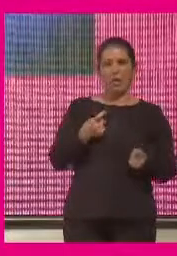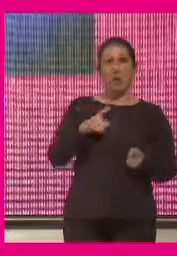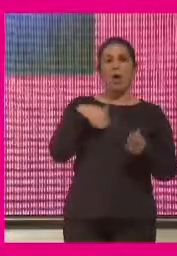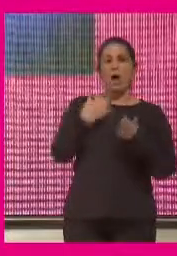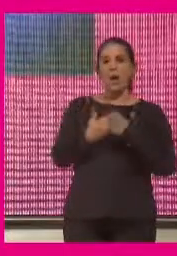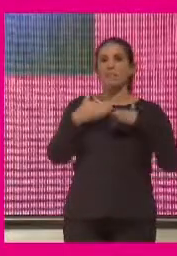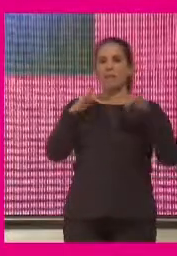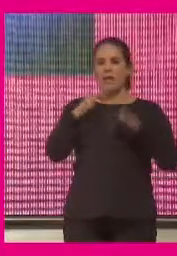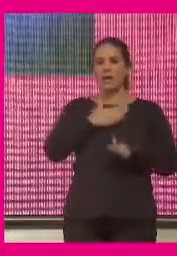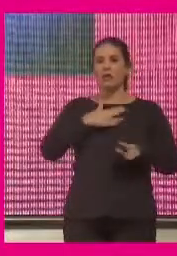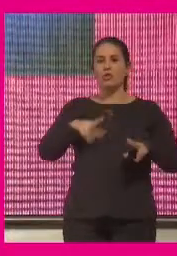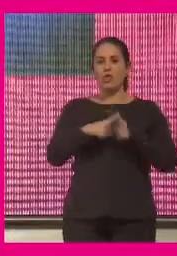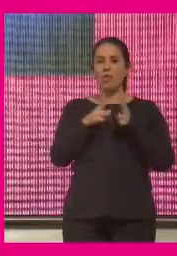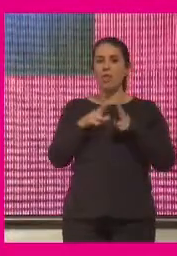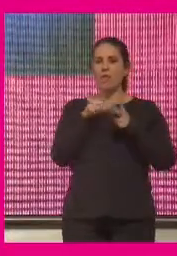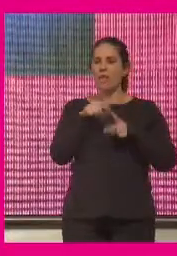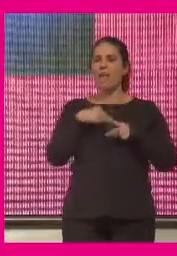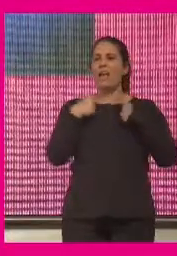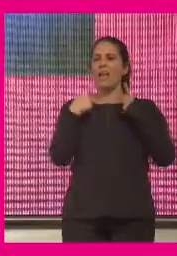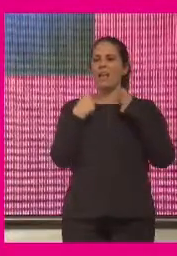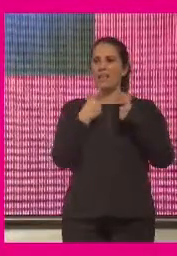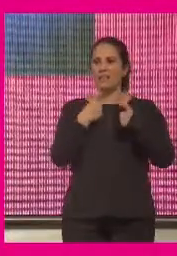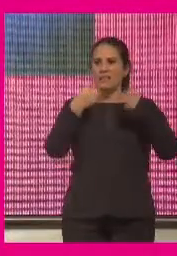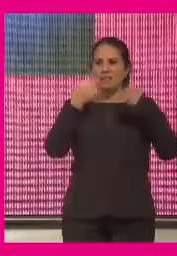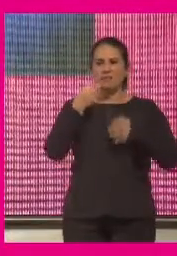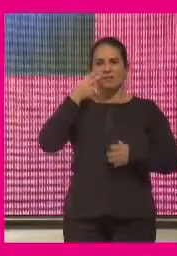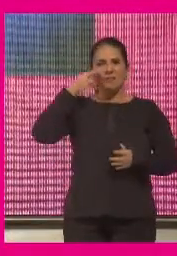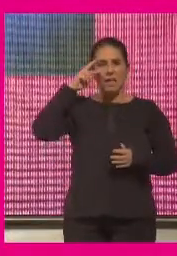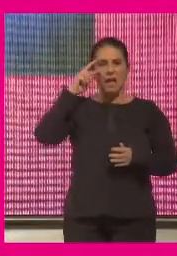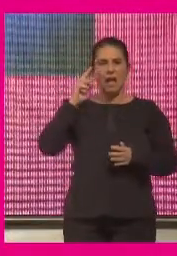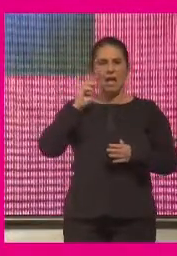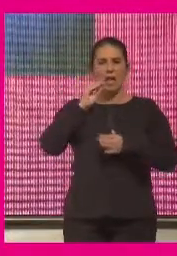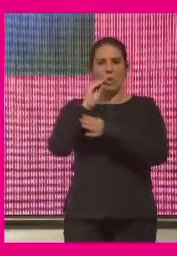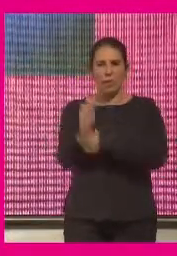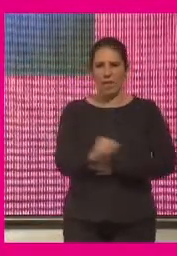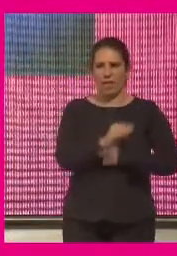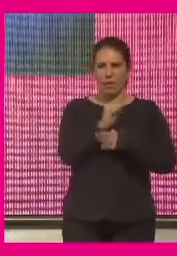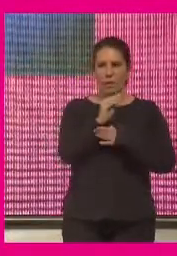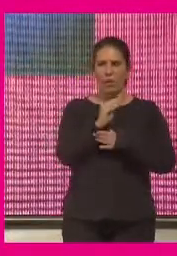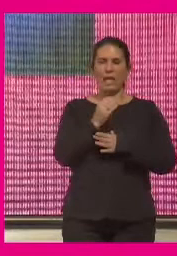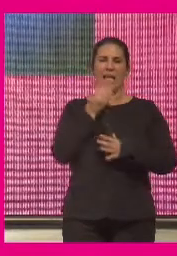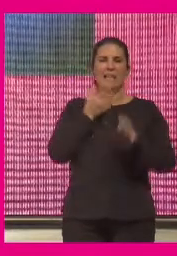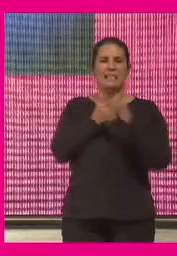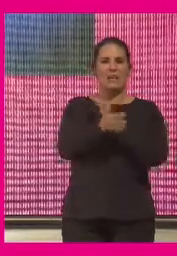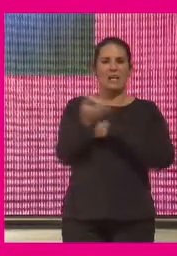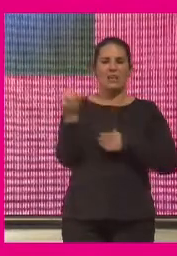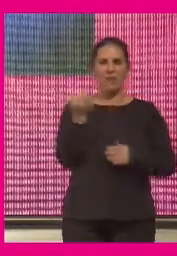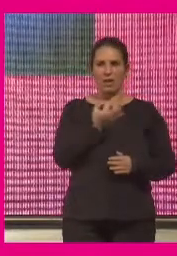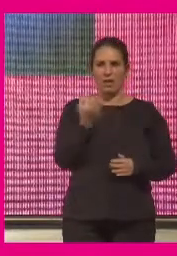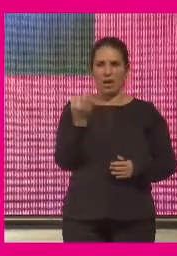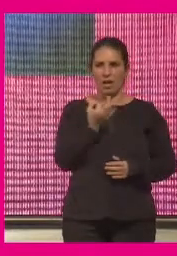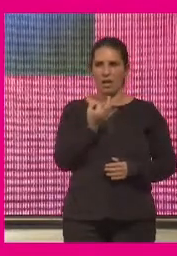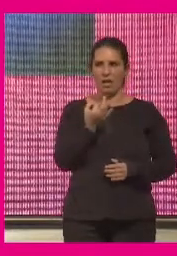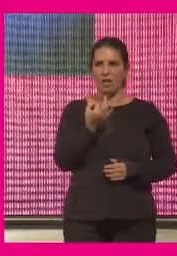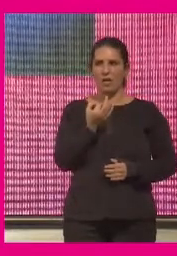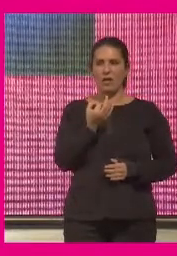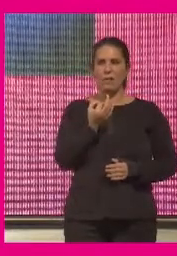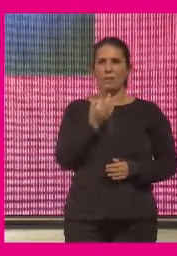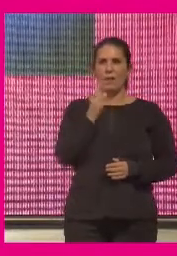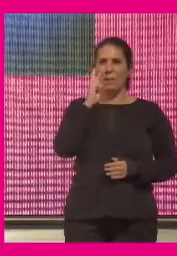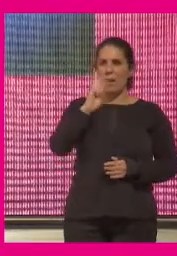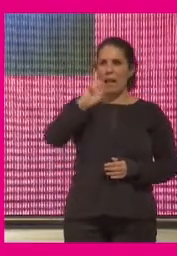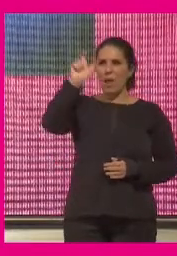propia sociedad necesita experimentar el cuidado lo que representa no ver al otro